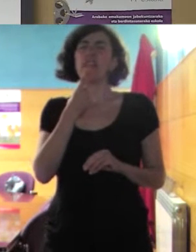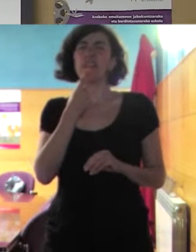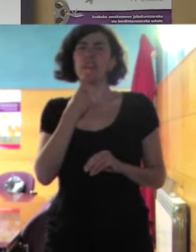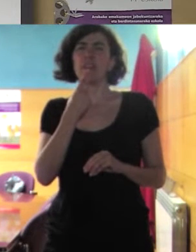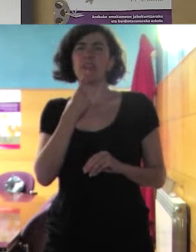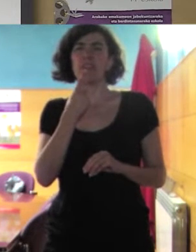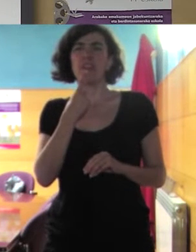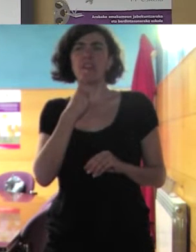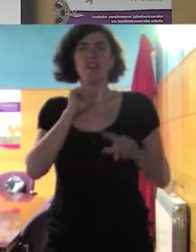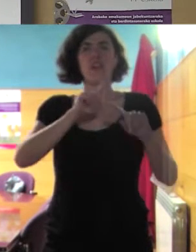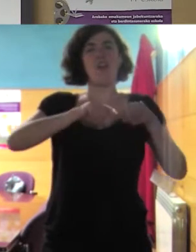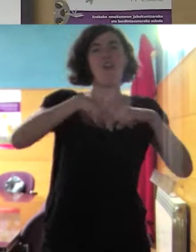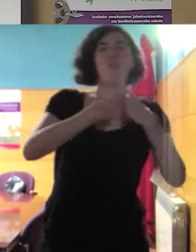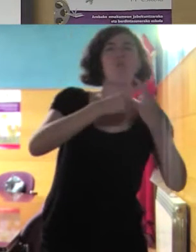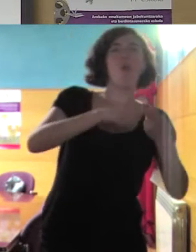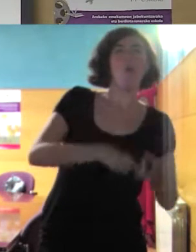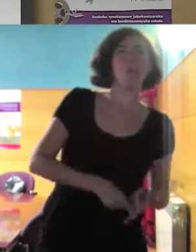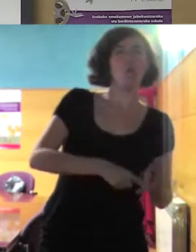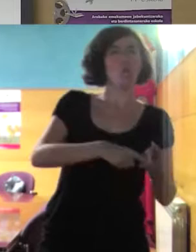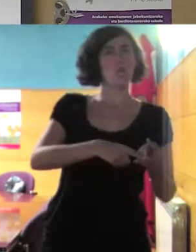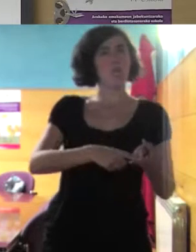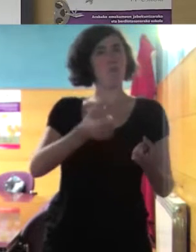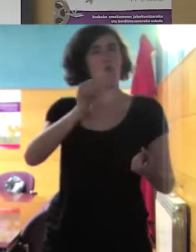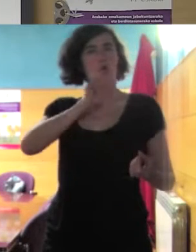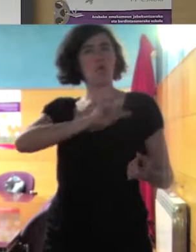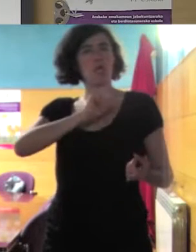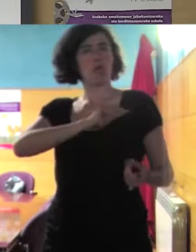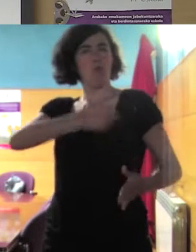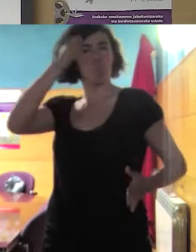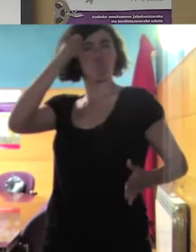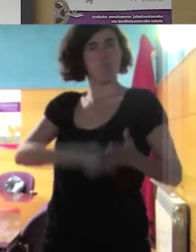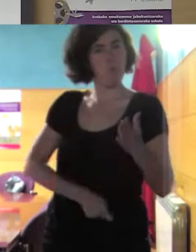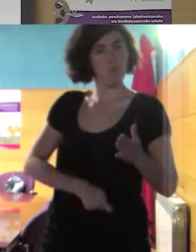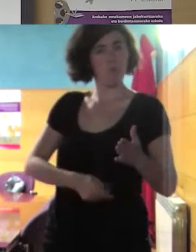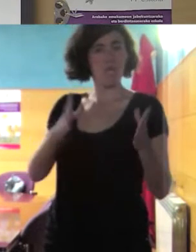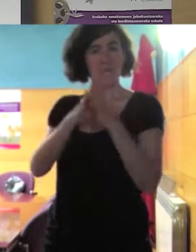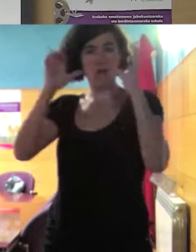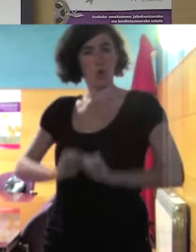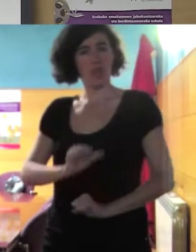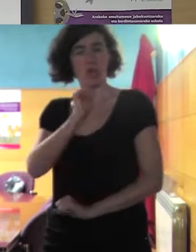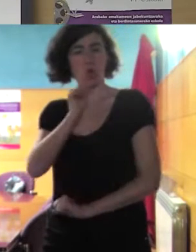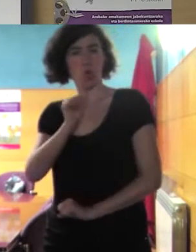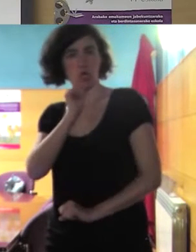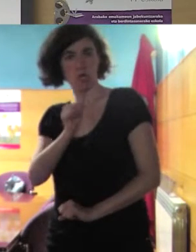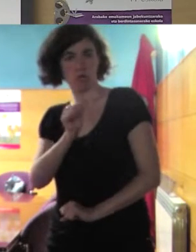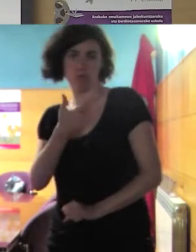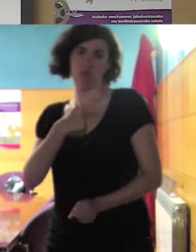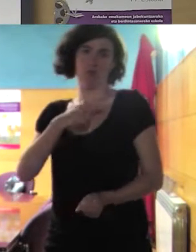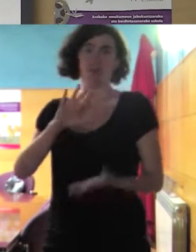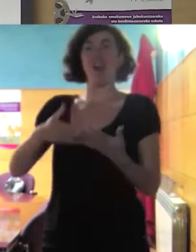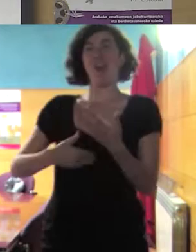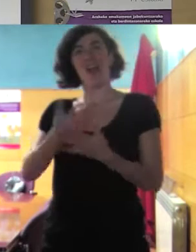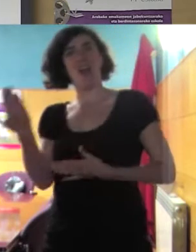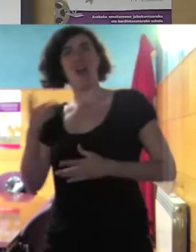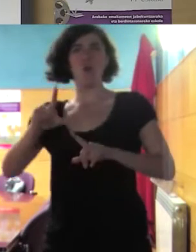rígidas creencias de los progenitores impidieron llegar a un acuerdo después de salir en el periódico ya me diréis qué